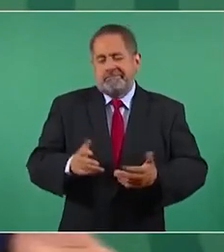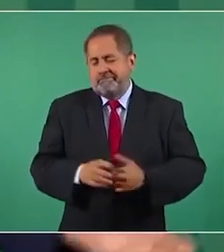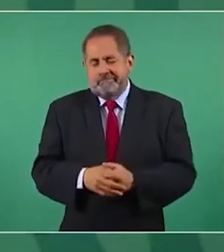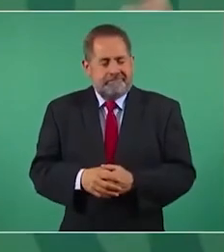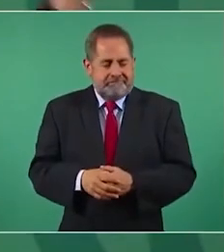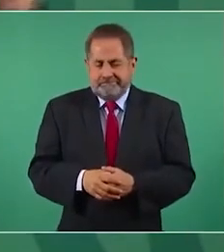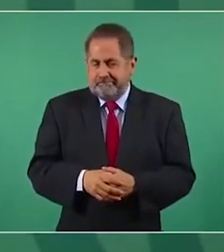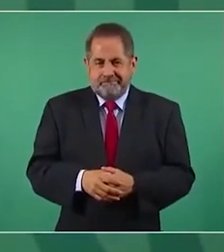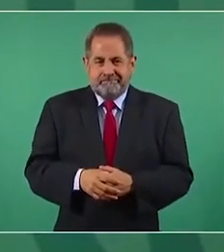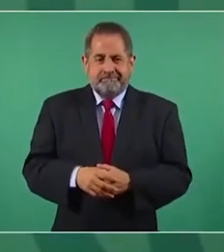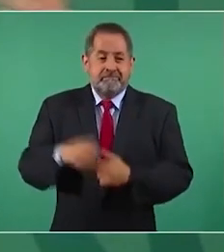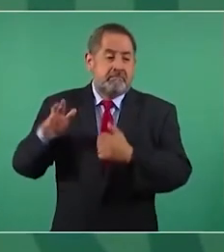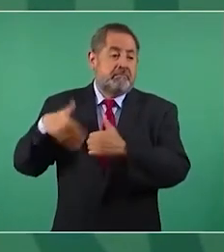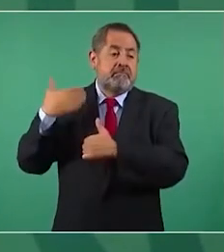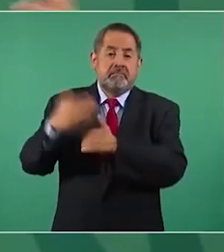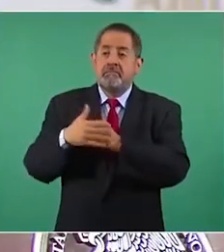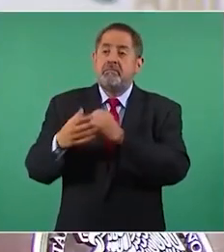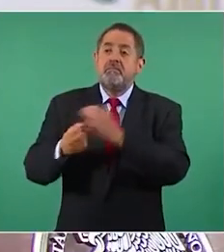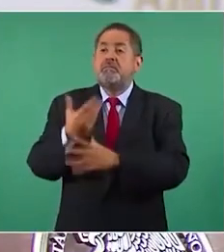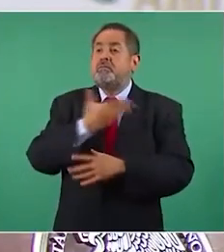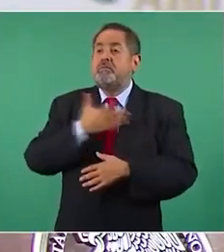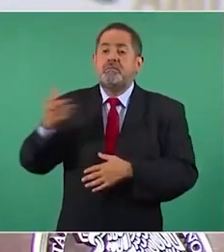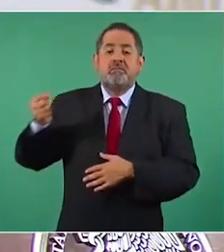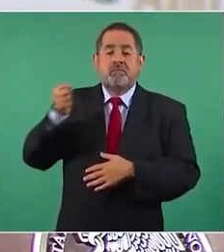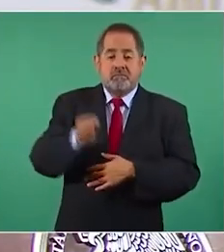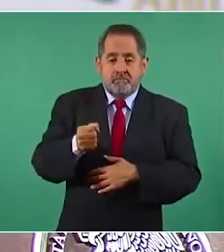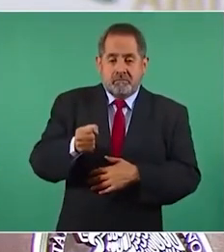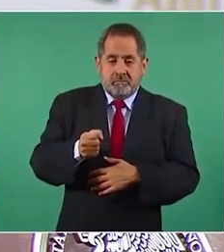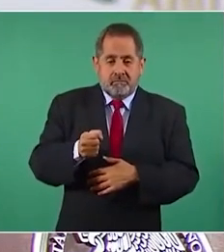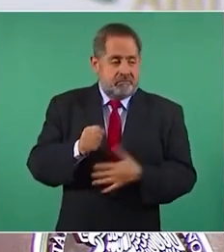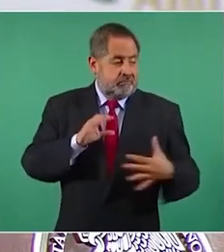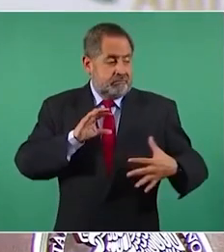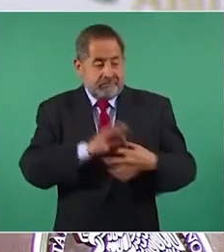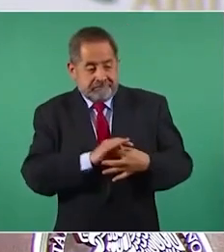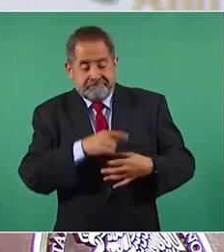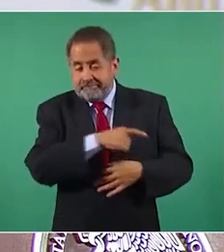ni con el que llegue nos vamos a entender